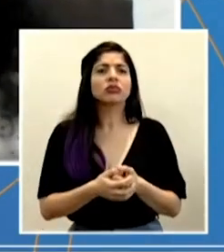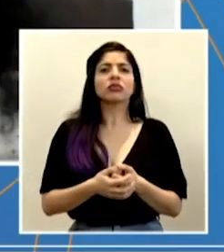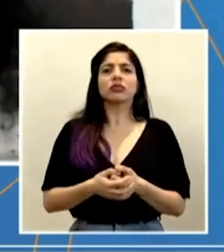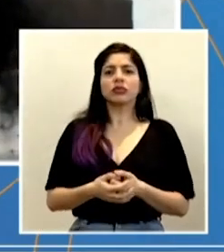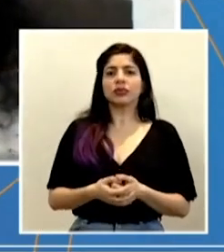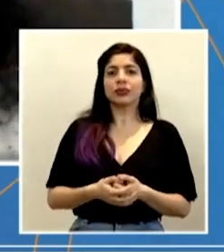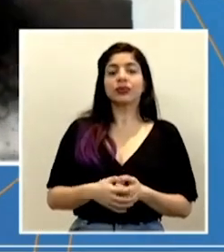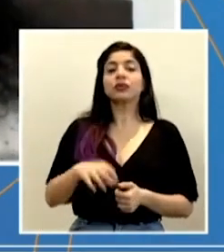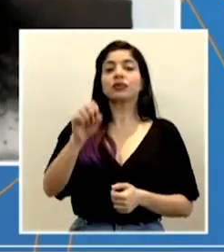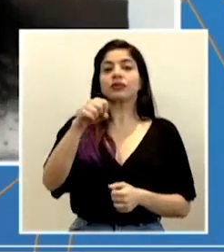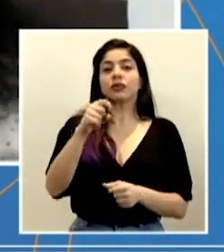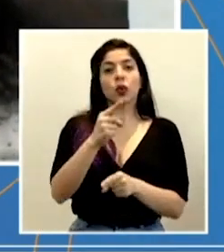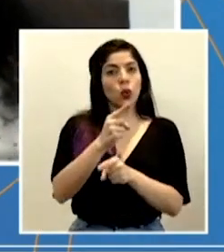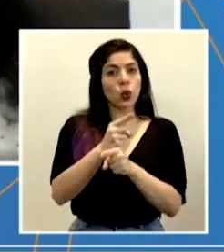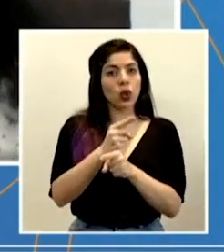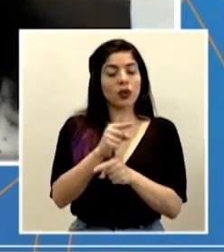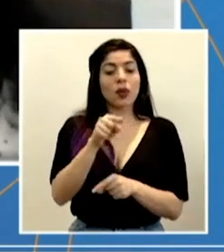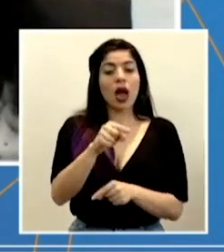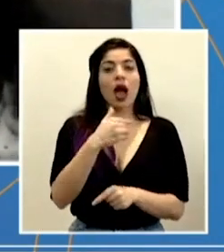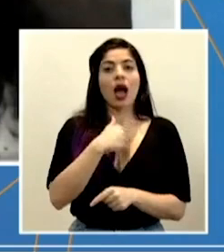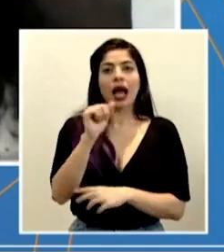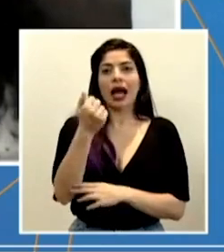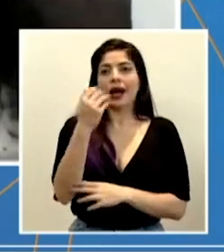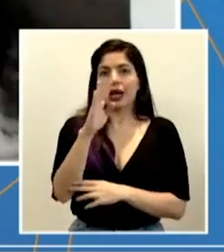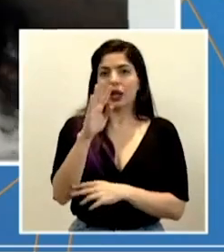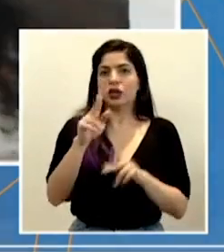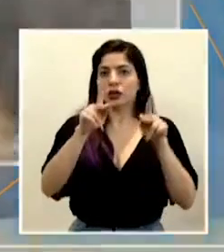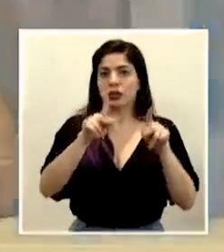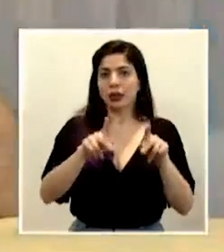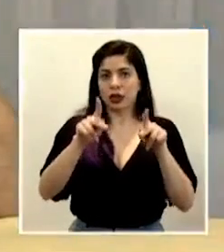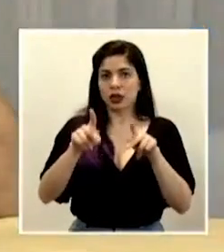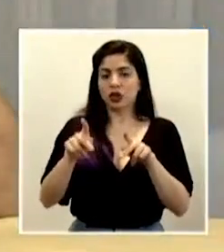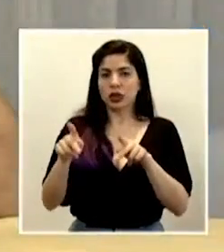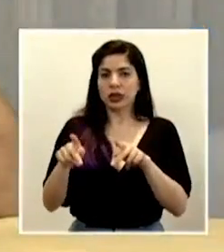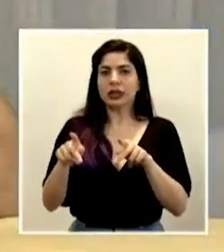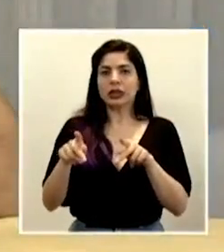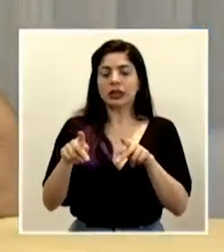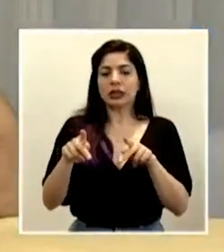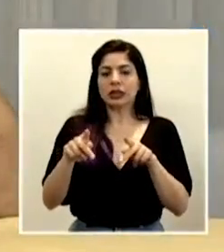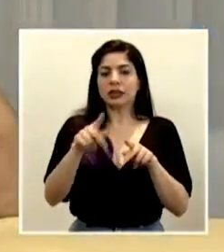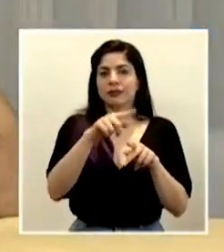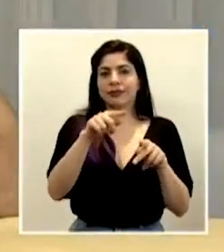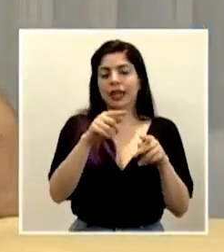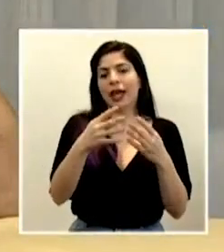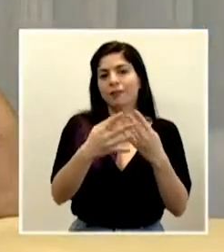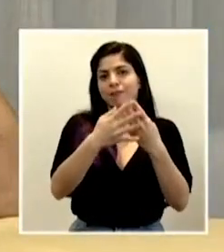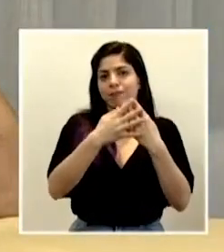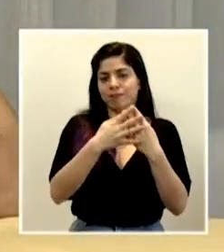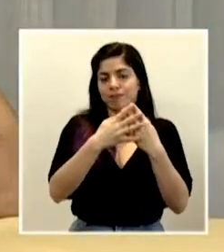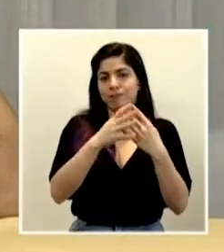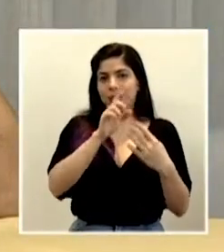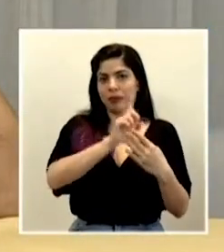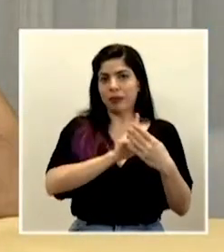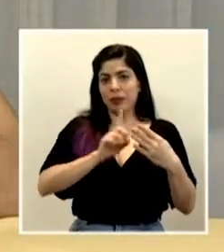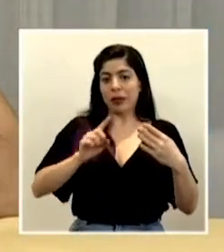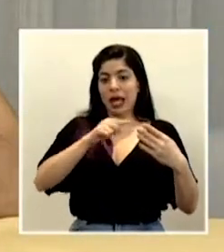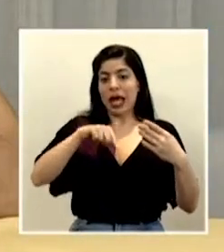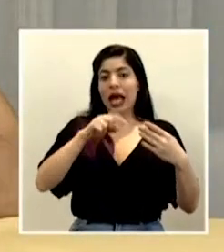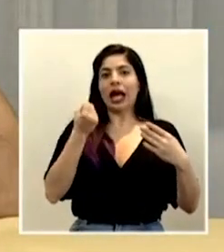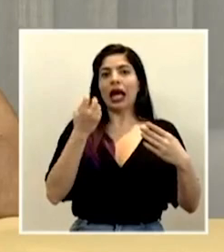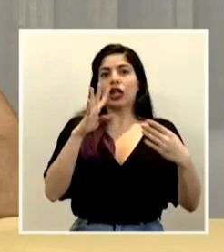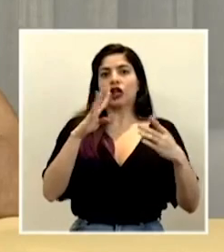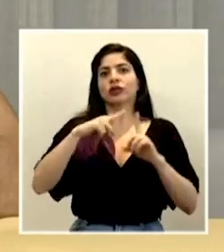Sí, correcto. Ahí tenemos 14 personas de los que están privados de libertad que han sido reportados como positivos.